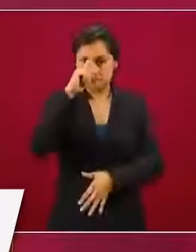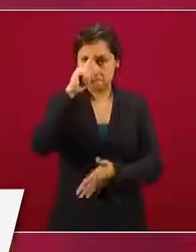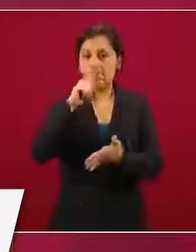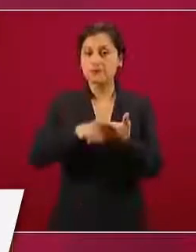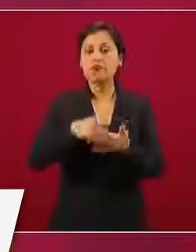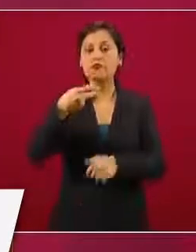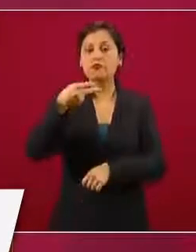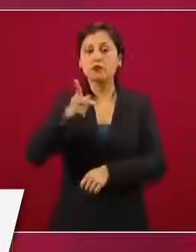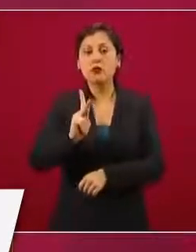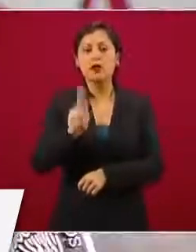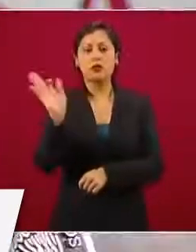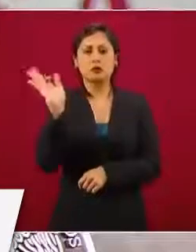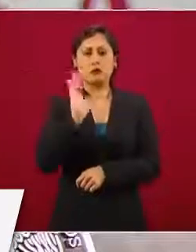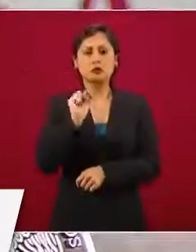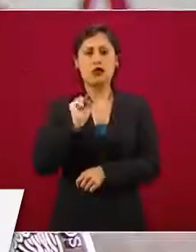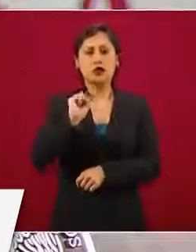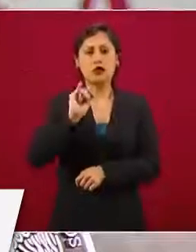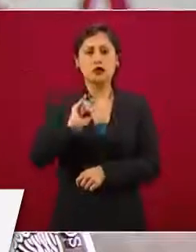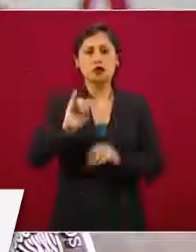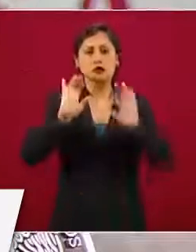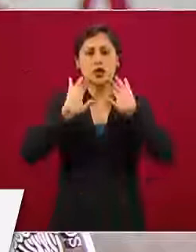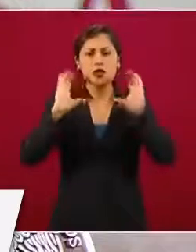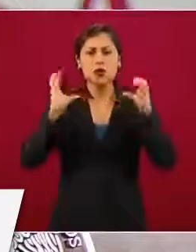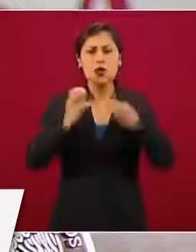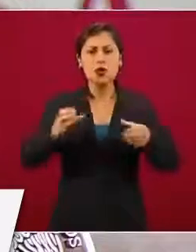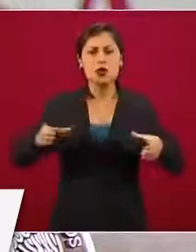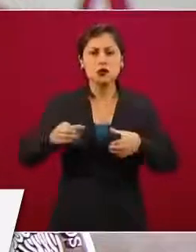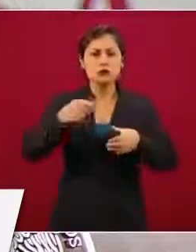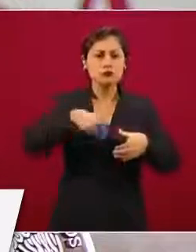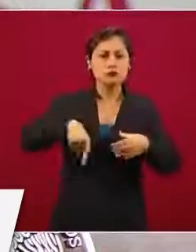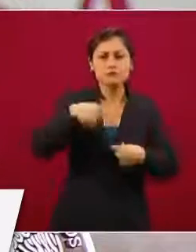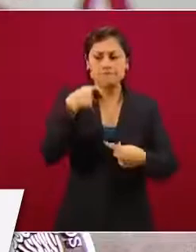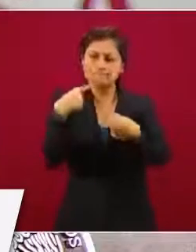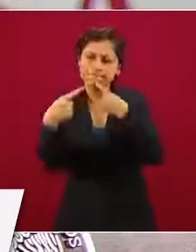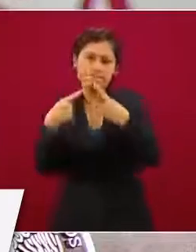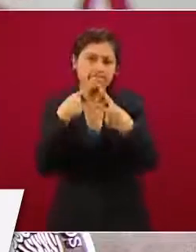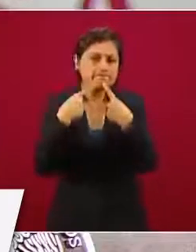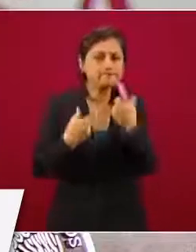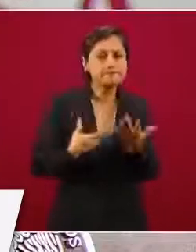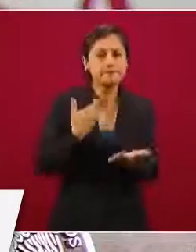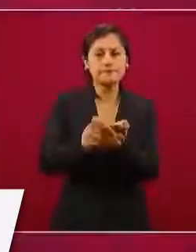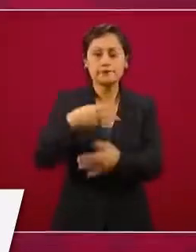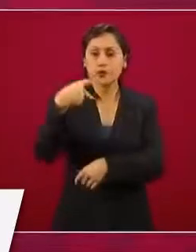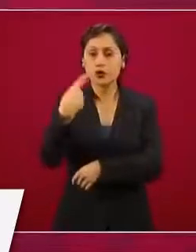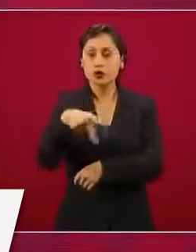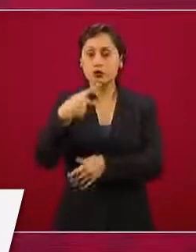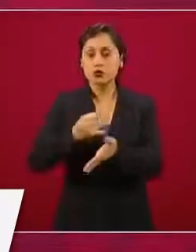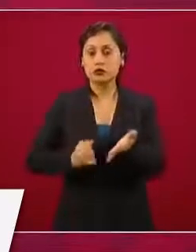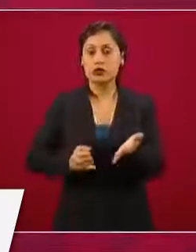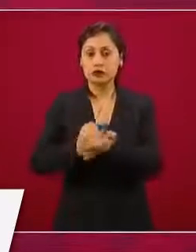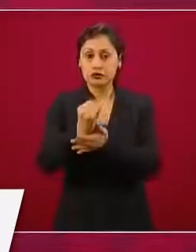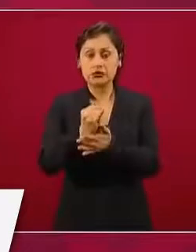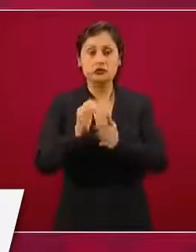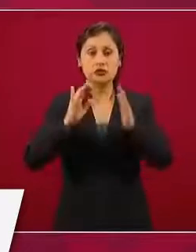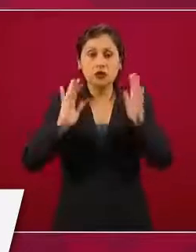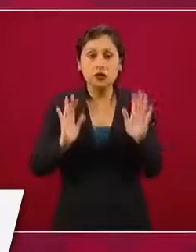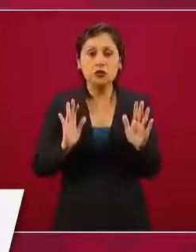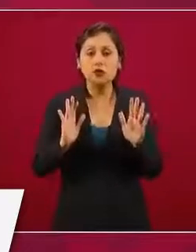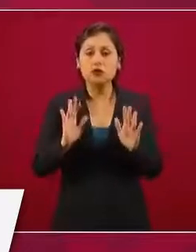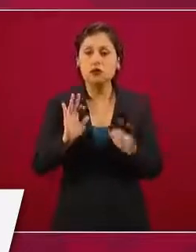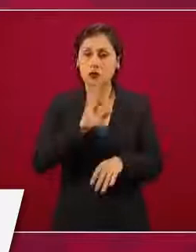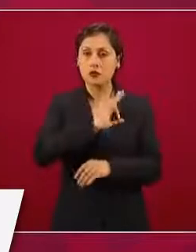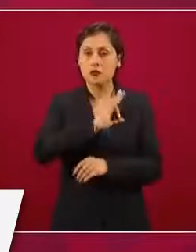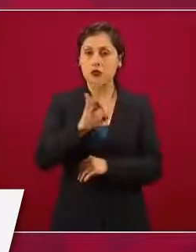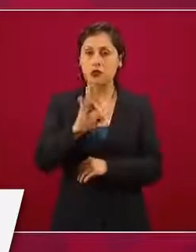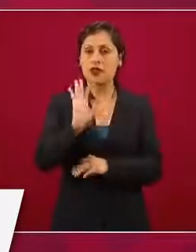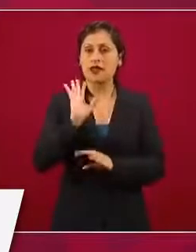de ir platicando con el Congreso, ellos con sus determinadas facultades tomarán decisiones,